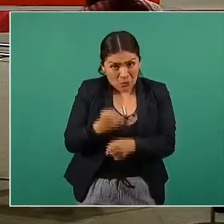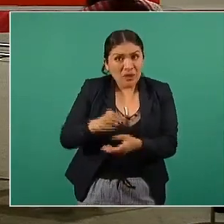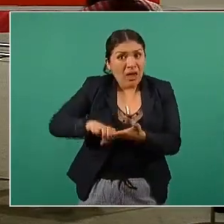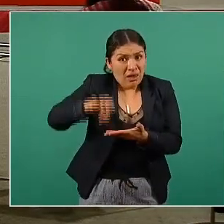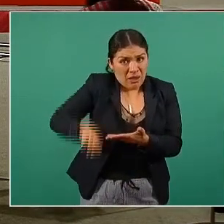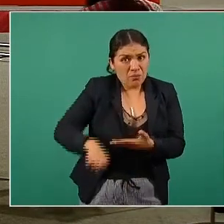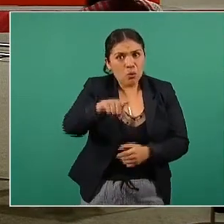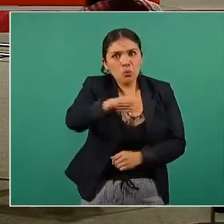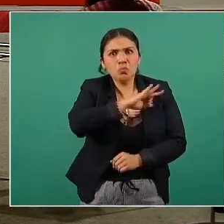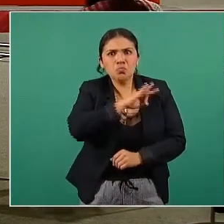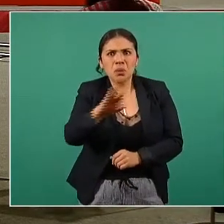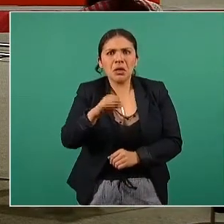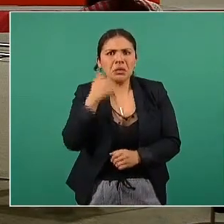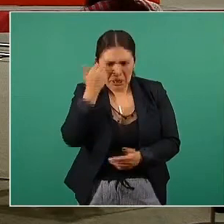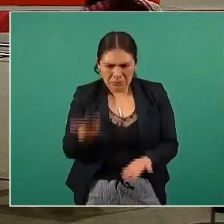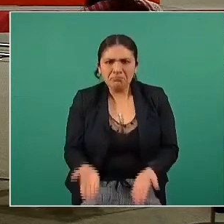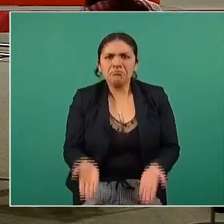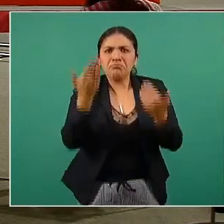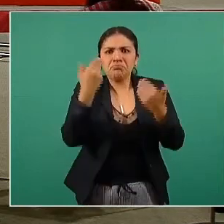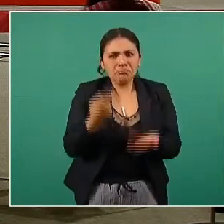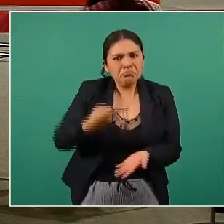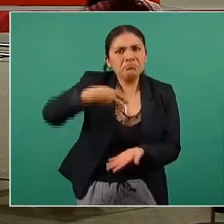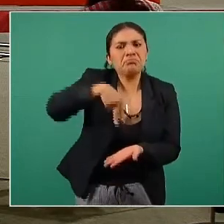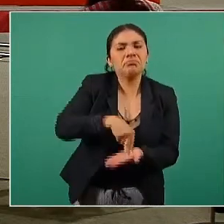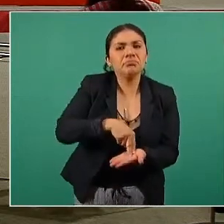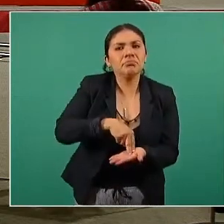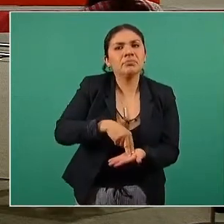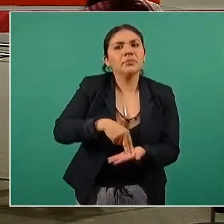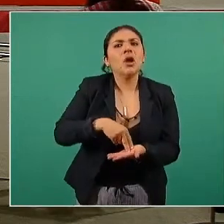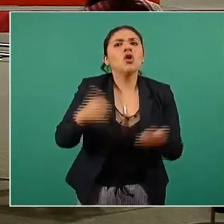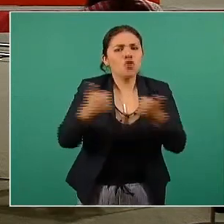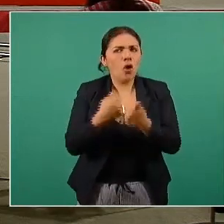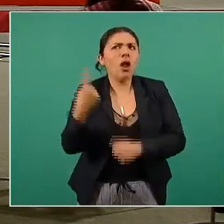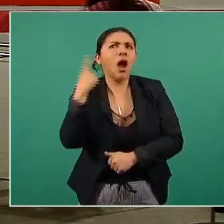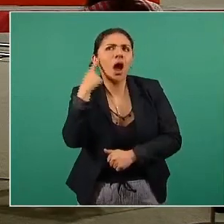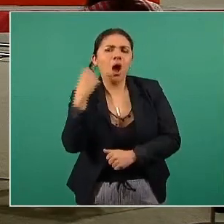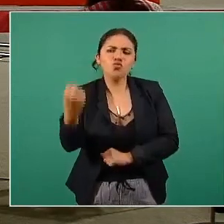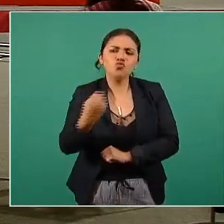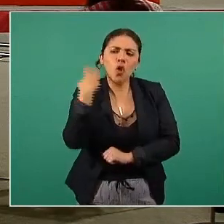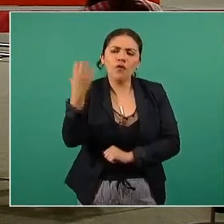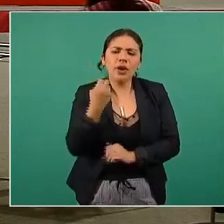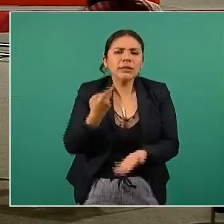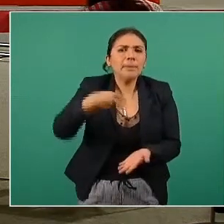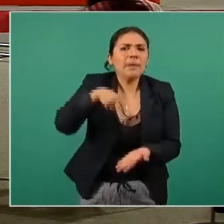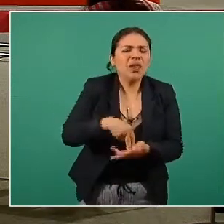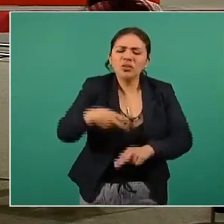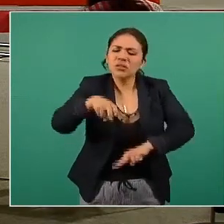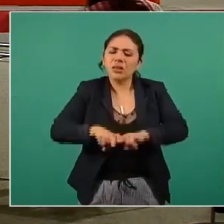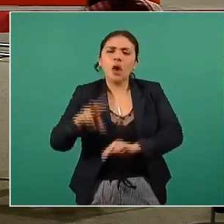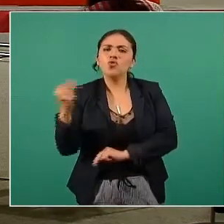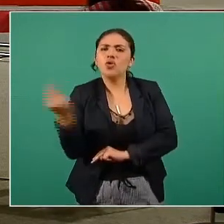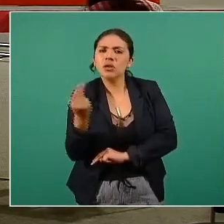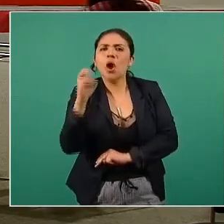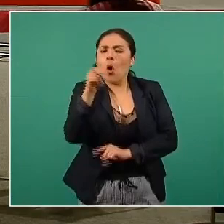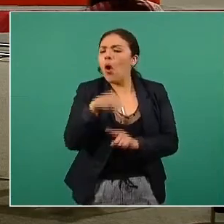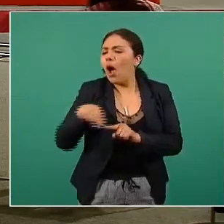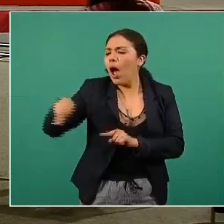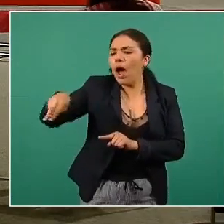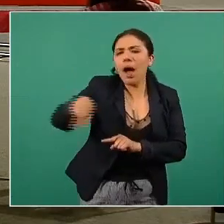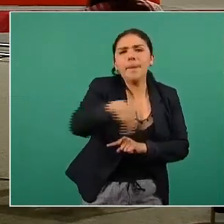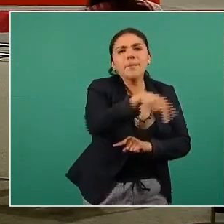pudiéramos decidir pararnos y estar escuchando la plática parados en lugar de sentados o caminando